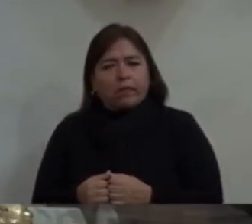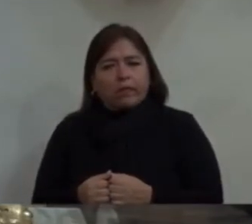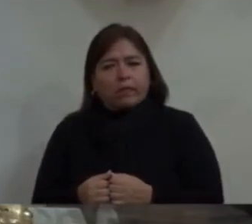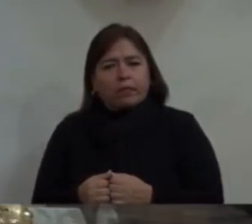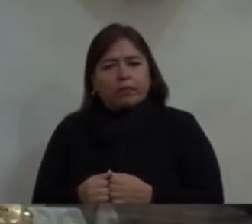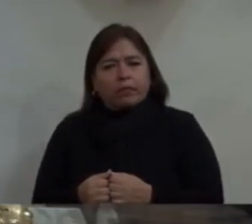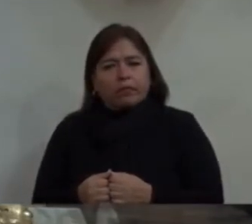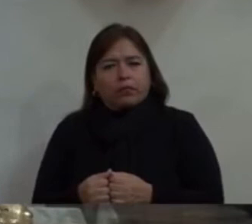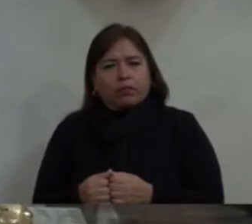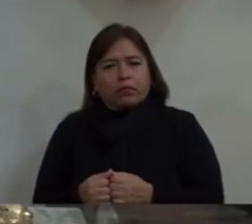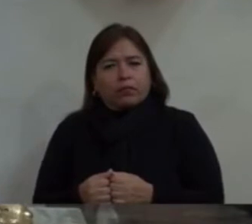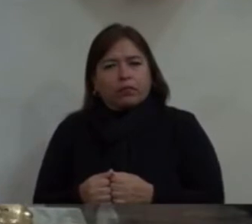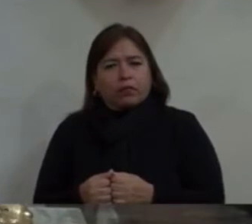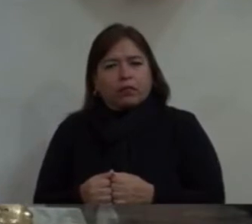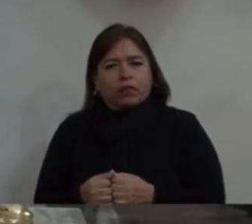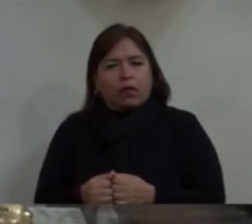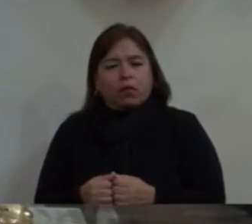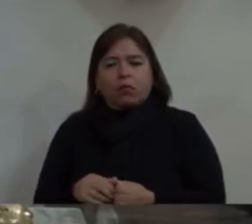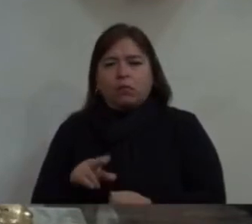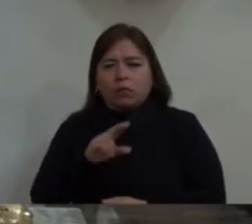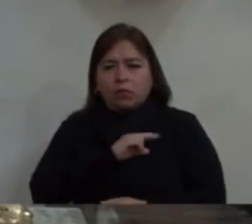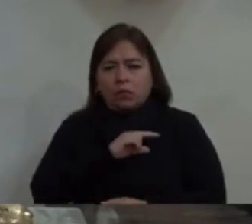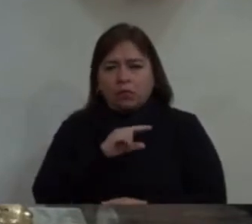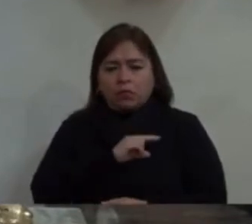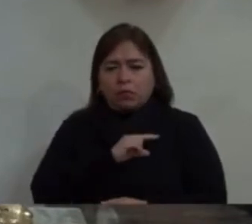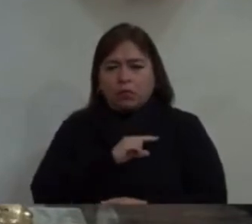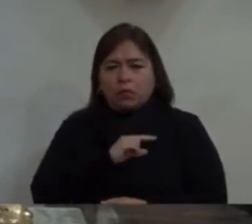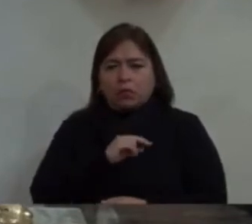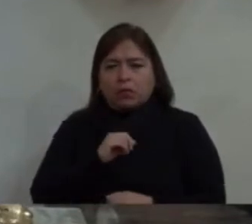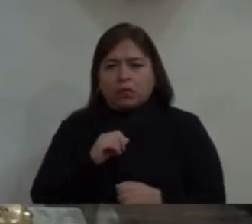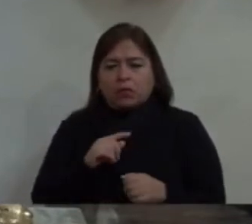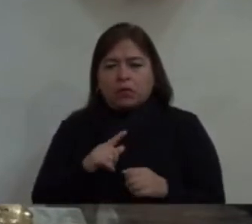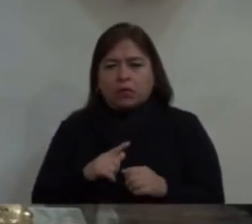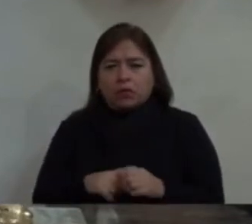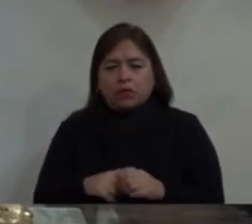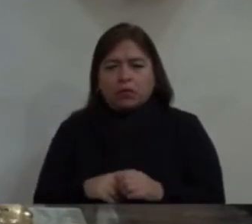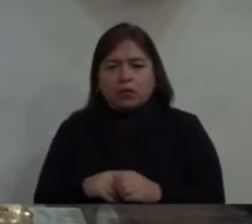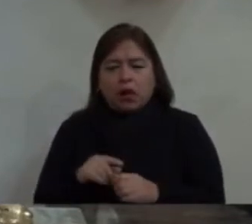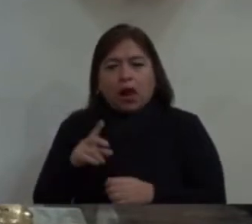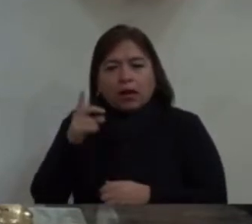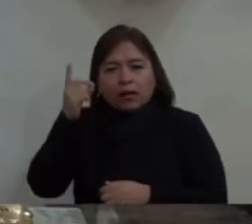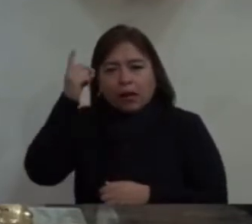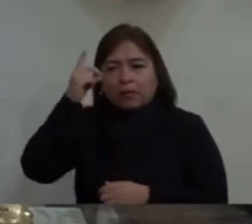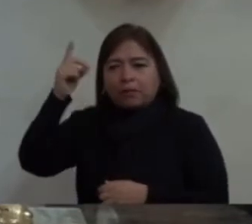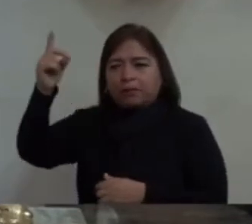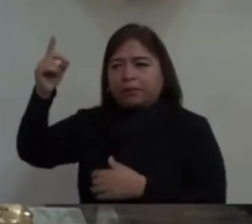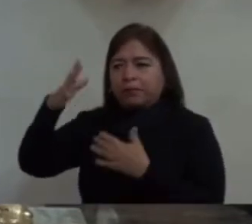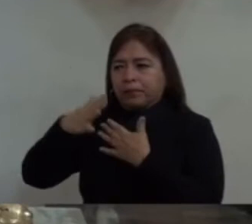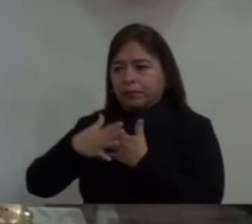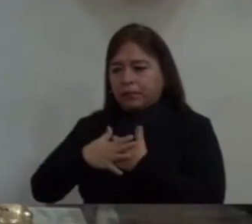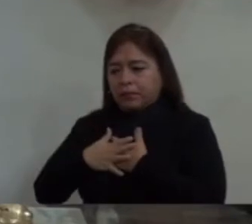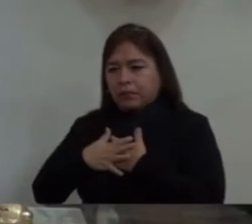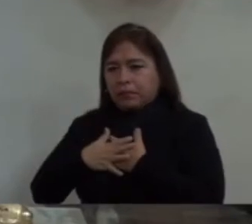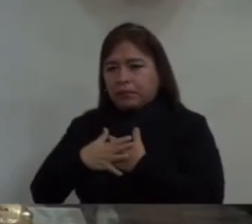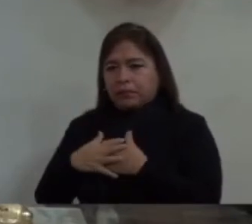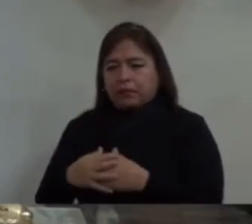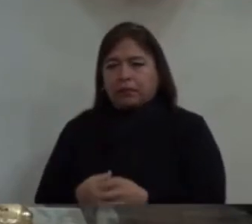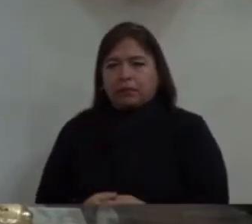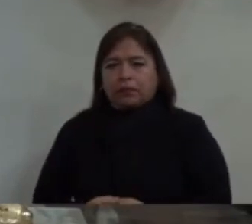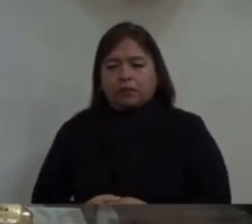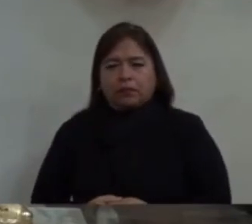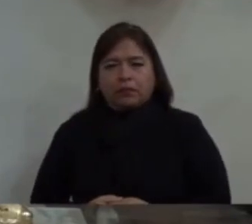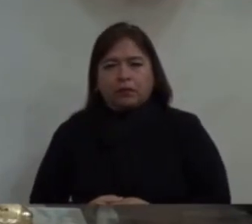sino de modo muy especial, Dios le amó. Por eso, cuando muere,